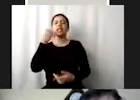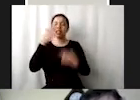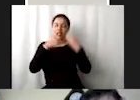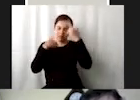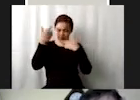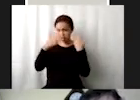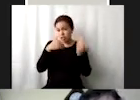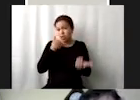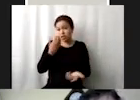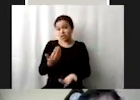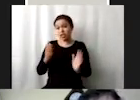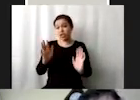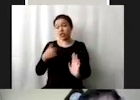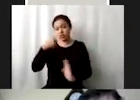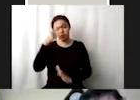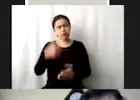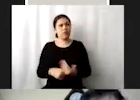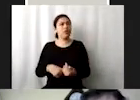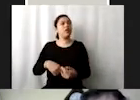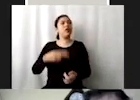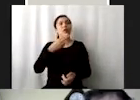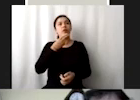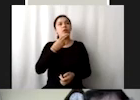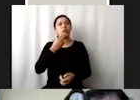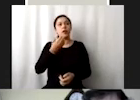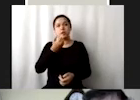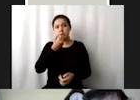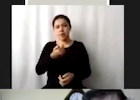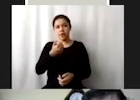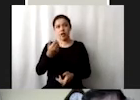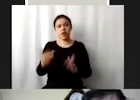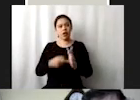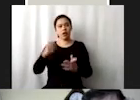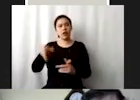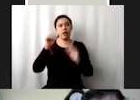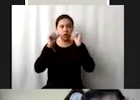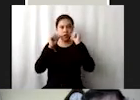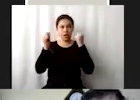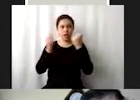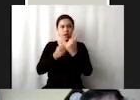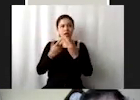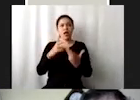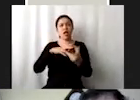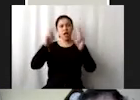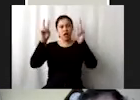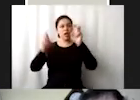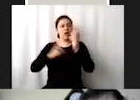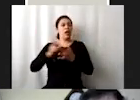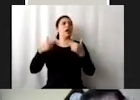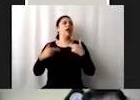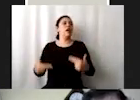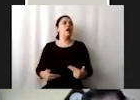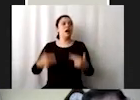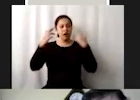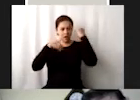me parece que son útiles sobre todo otra vez porque muchas de sus organizaciones manejan este tema de los derechos humanos y